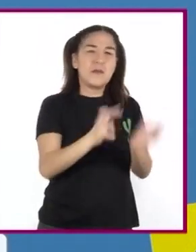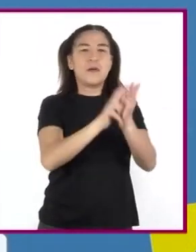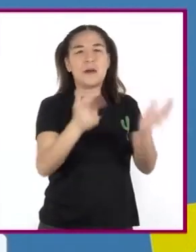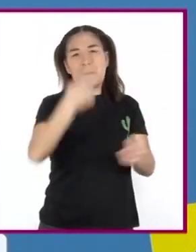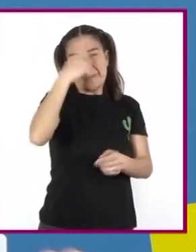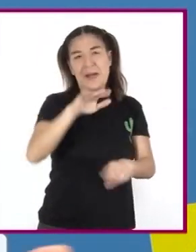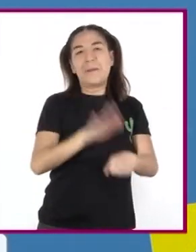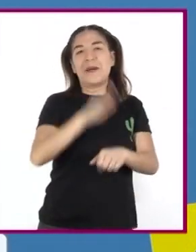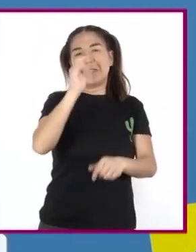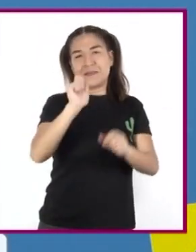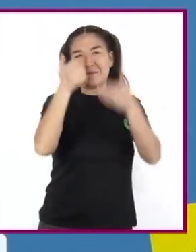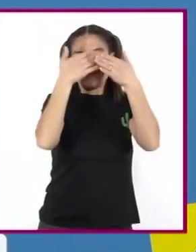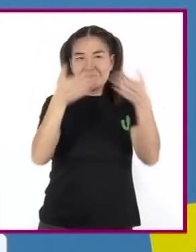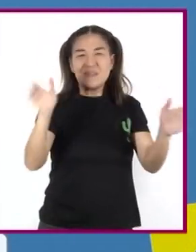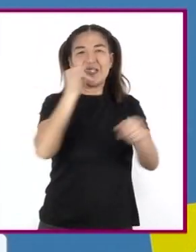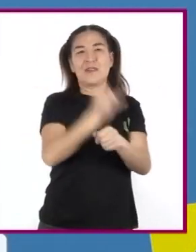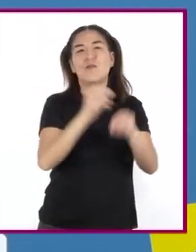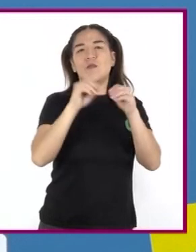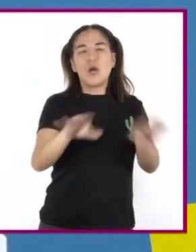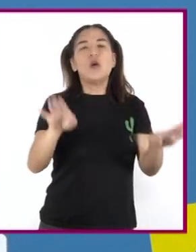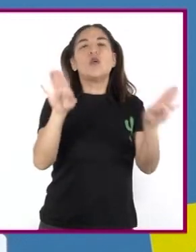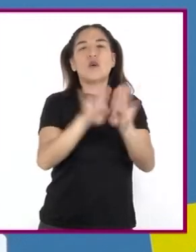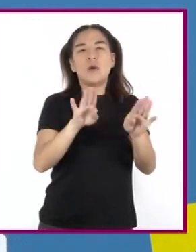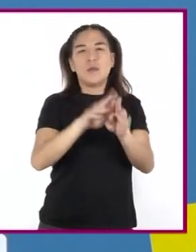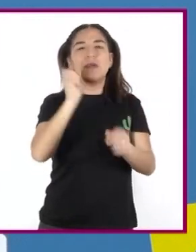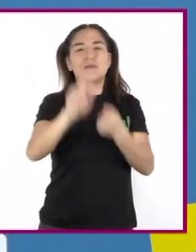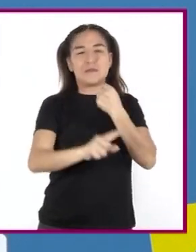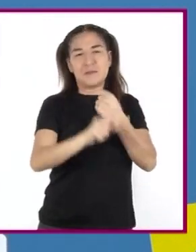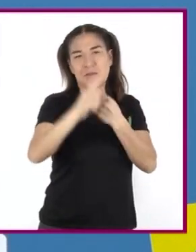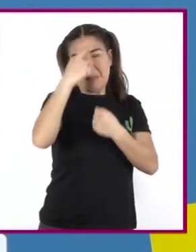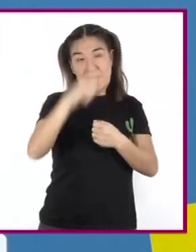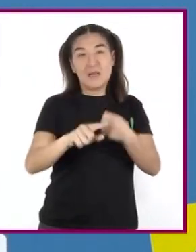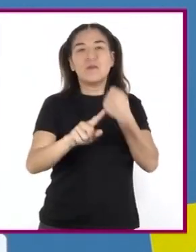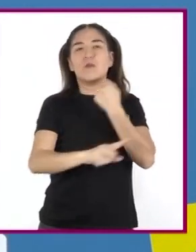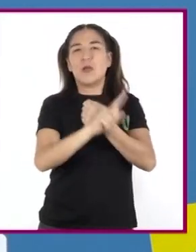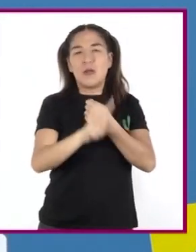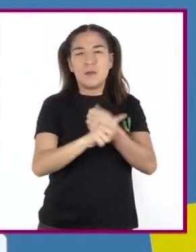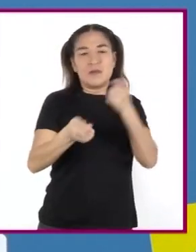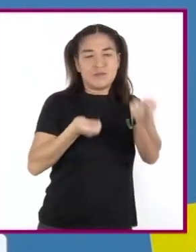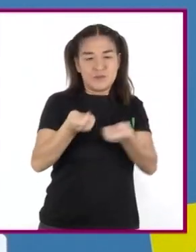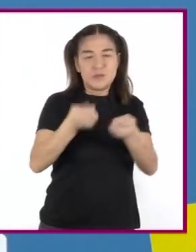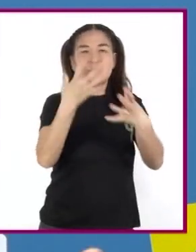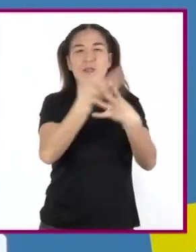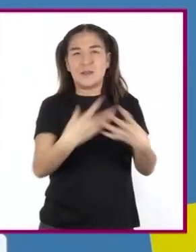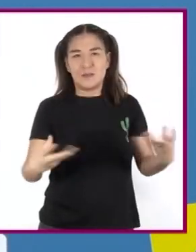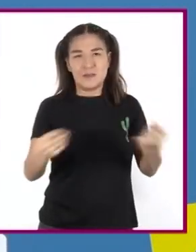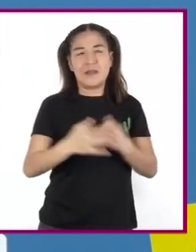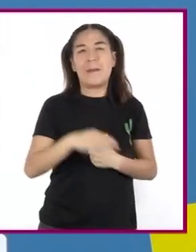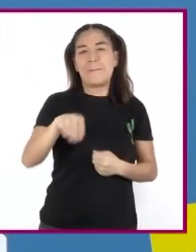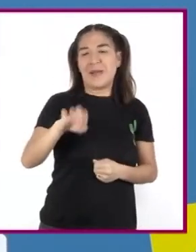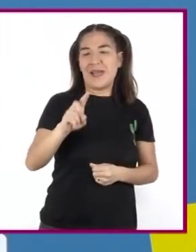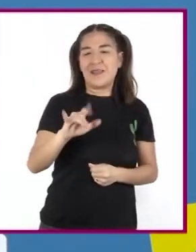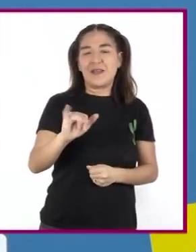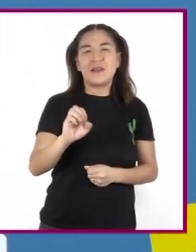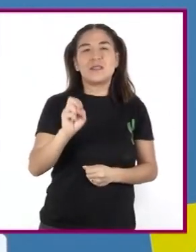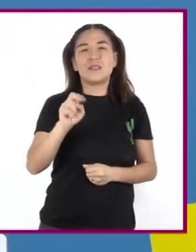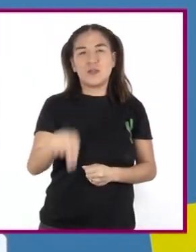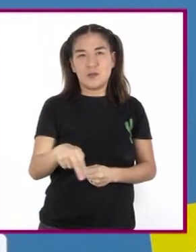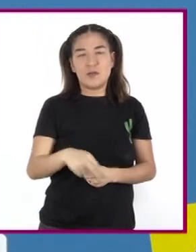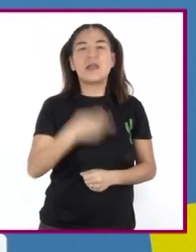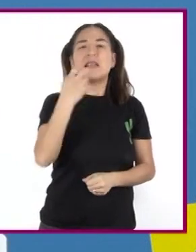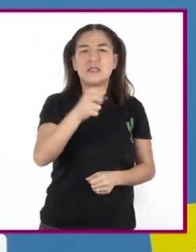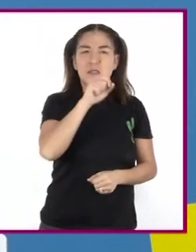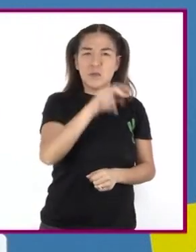ampliar La información Acerca del papel De la mediación En la solución Del conflicto Recurran también A los